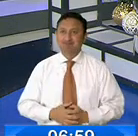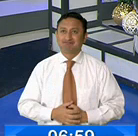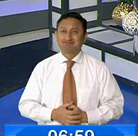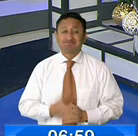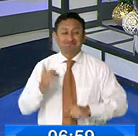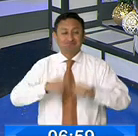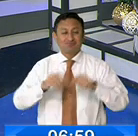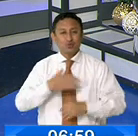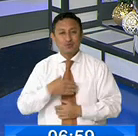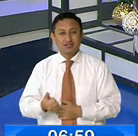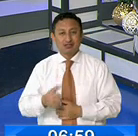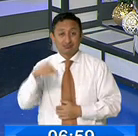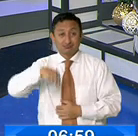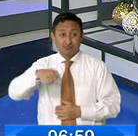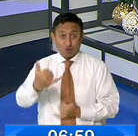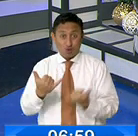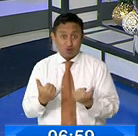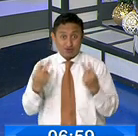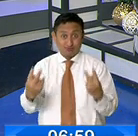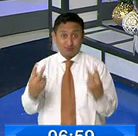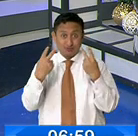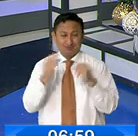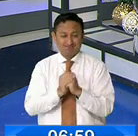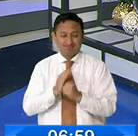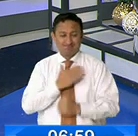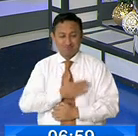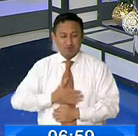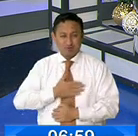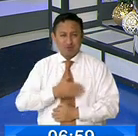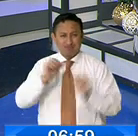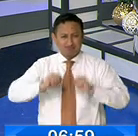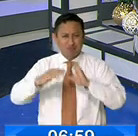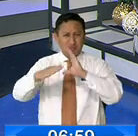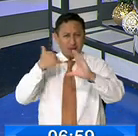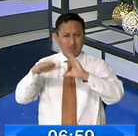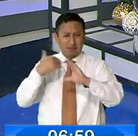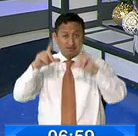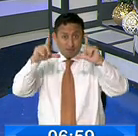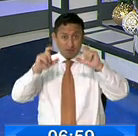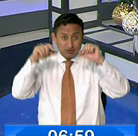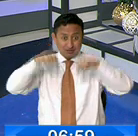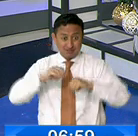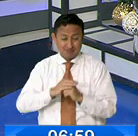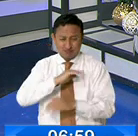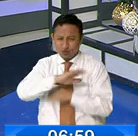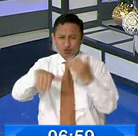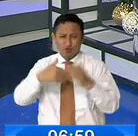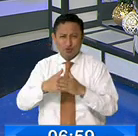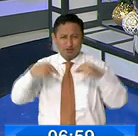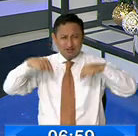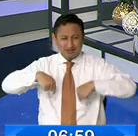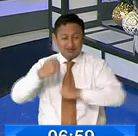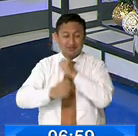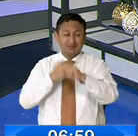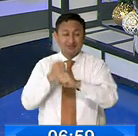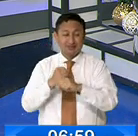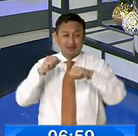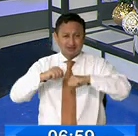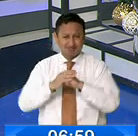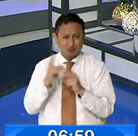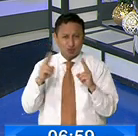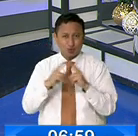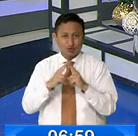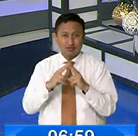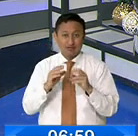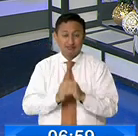Amigos, ¿cómo están? A quienes se suman a nuestra emisión, por favor, las fotografías que nos puedan enviar para todos festejar este lindo año y conocerles también,